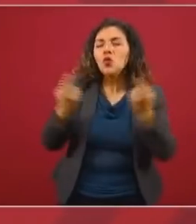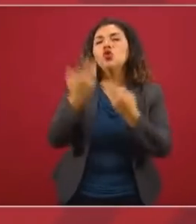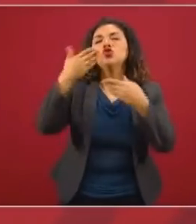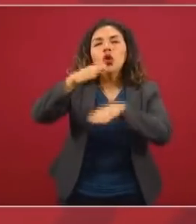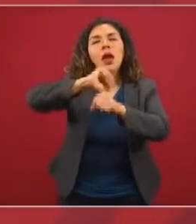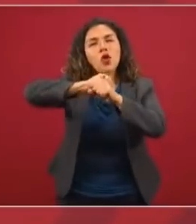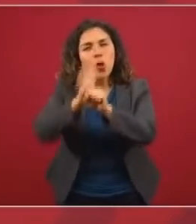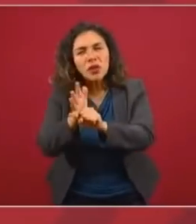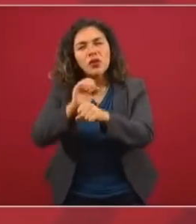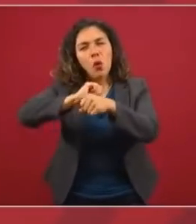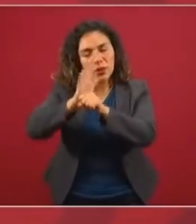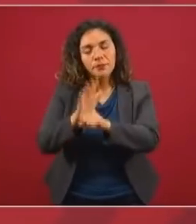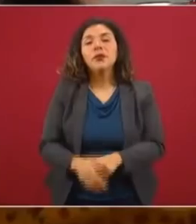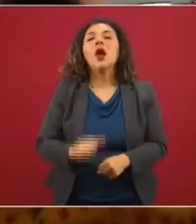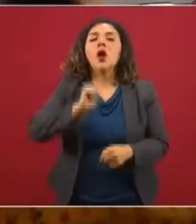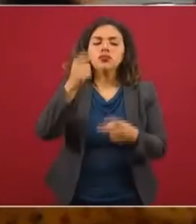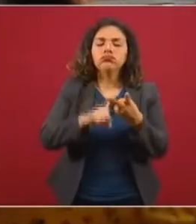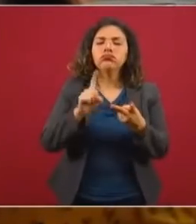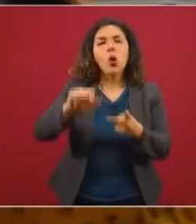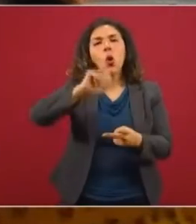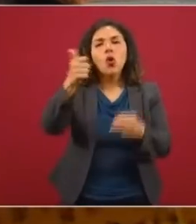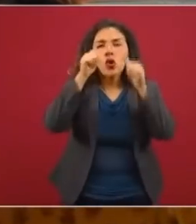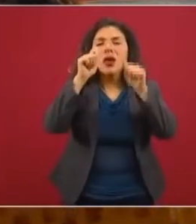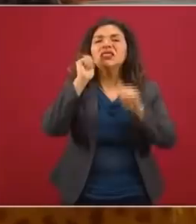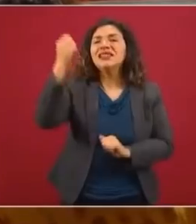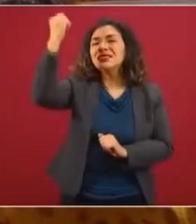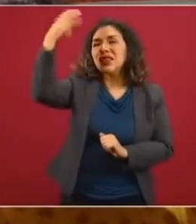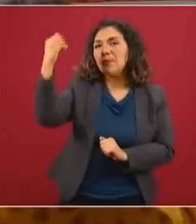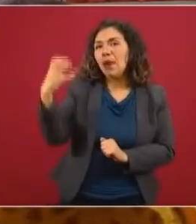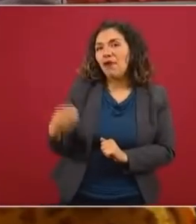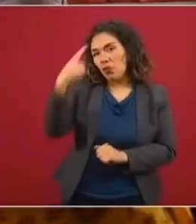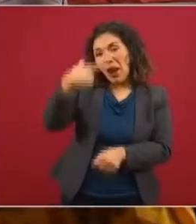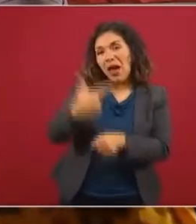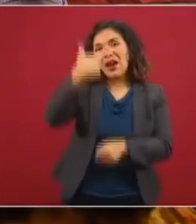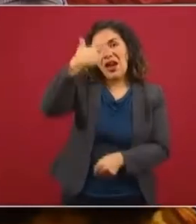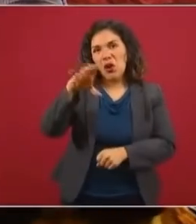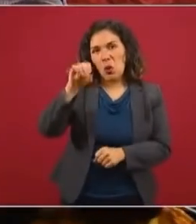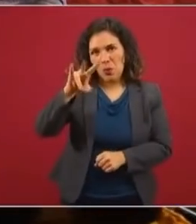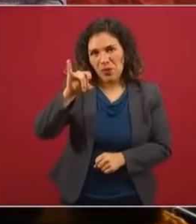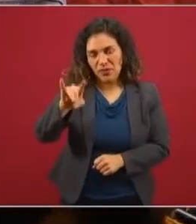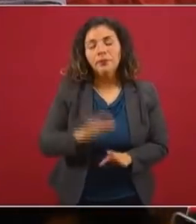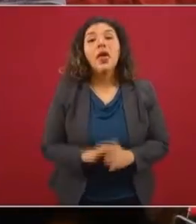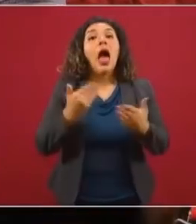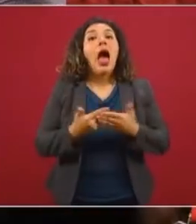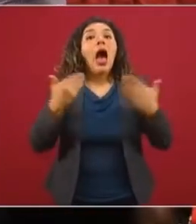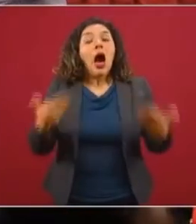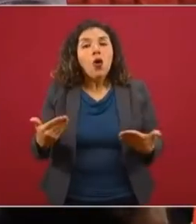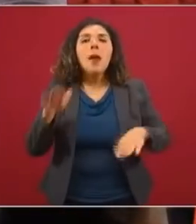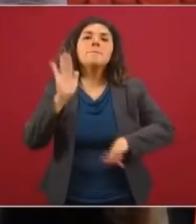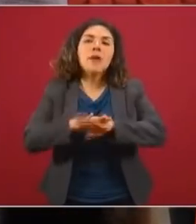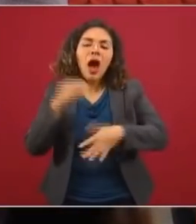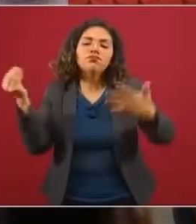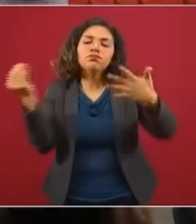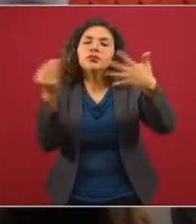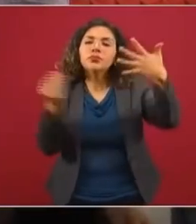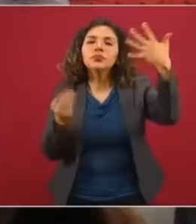era COVID y uno de los elementos de especial interés era el semáforo de riesgo COVID. Ahora se han incorporado otros temas. La